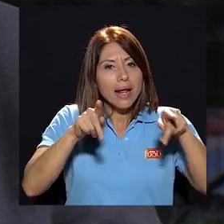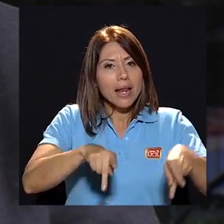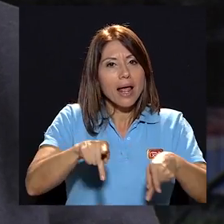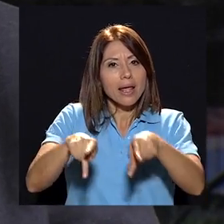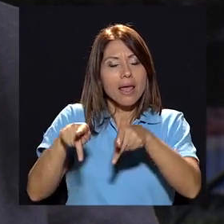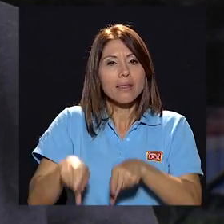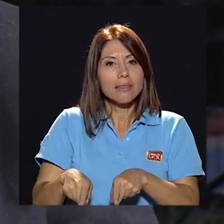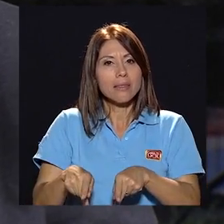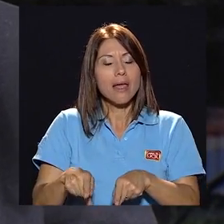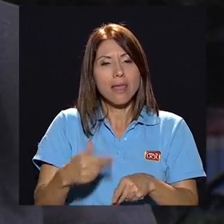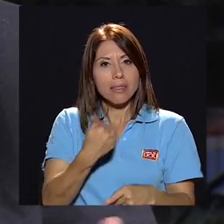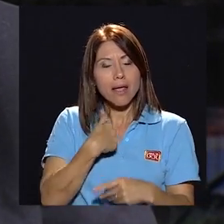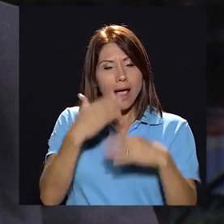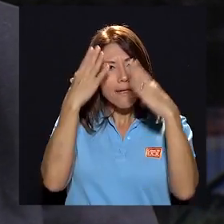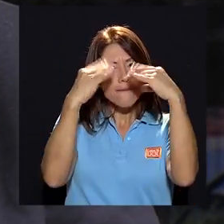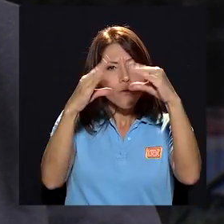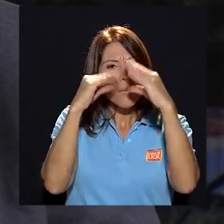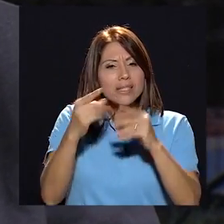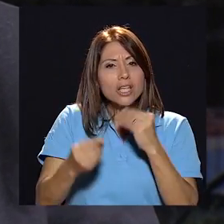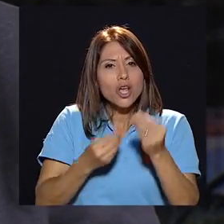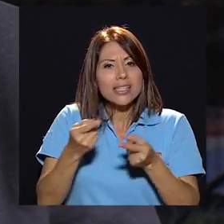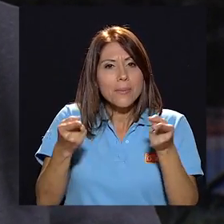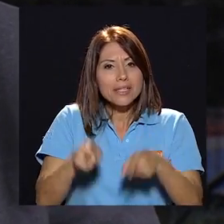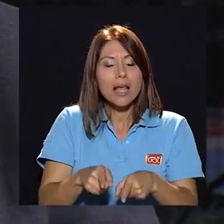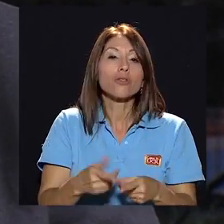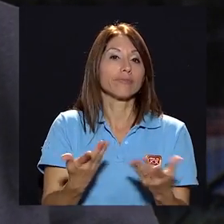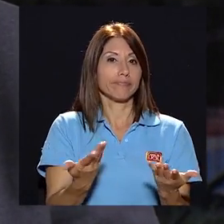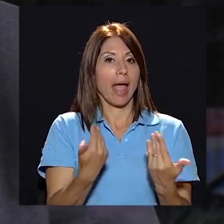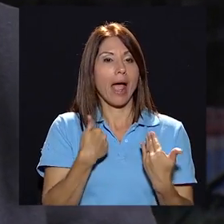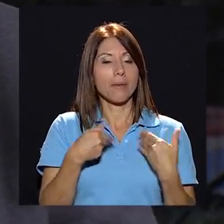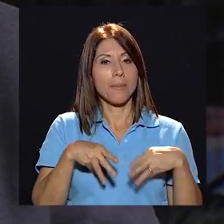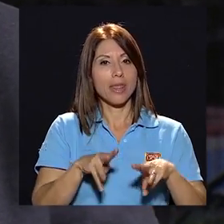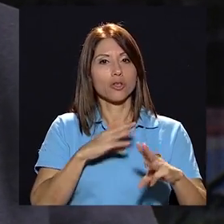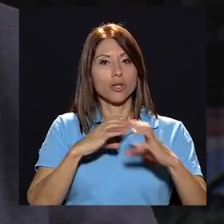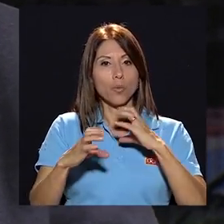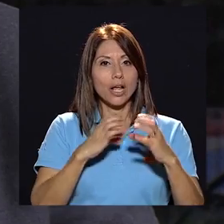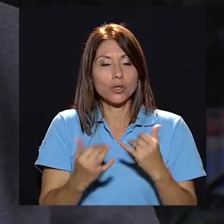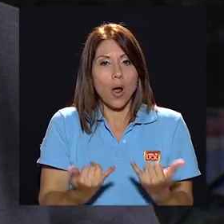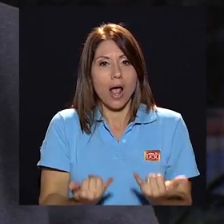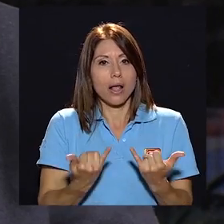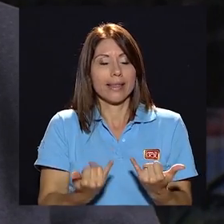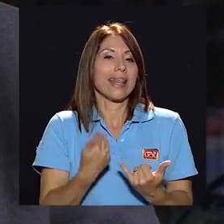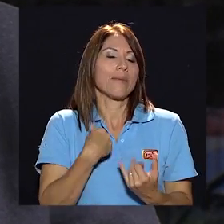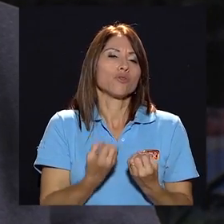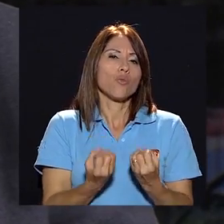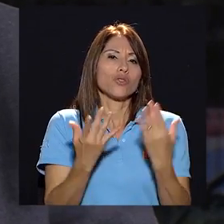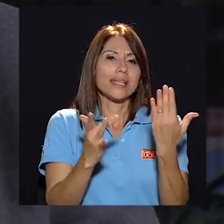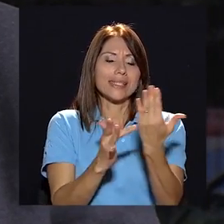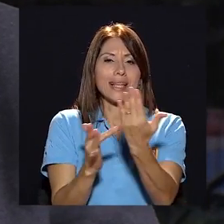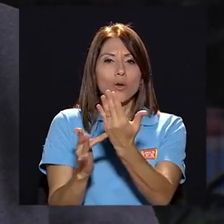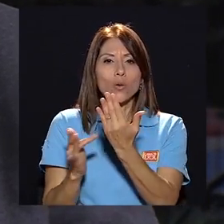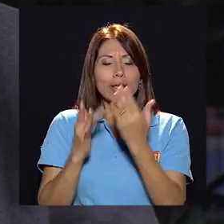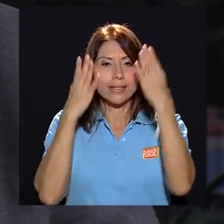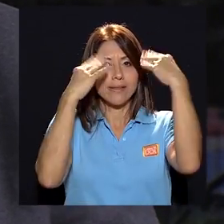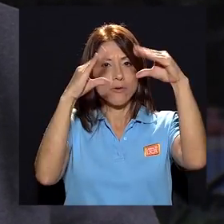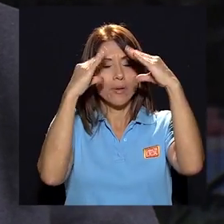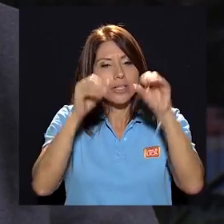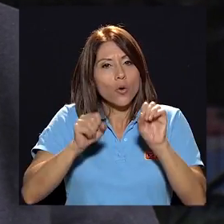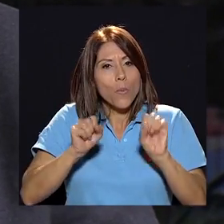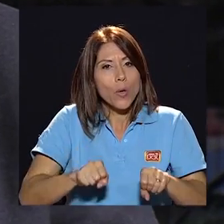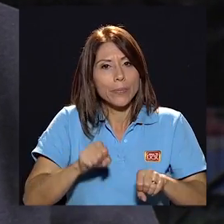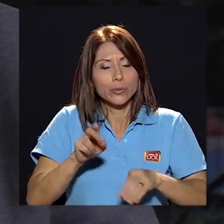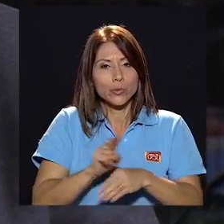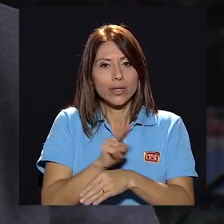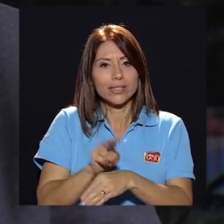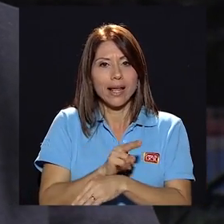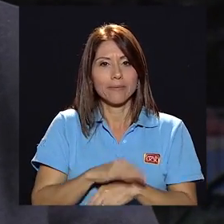que la gente esté informada de lo que está pasando? Bueno, hay medios de comunicación, hoy en día tenemos muchas tecnologías de información que